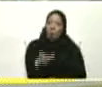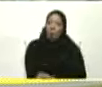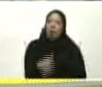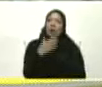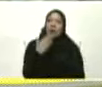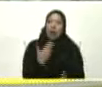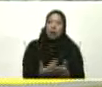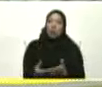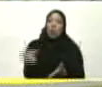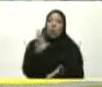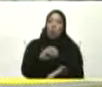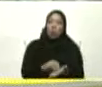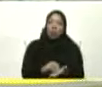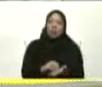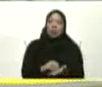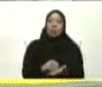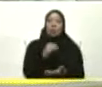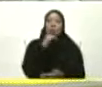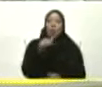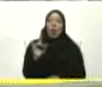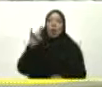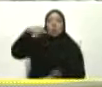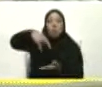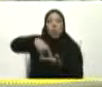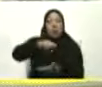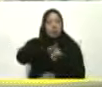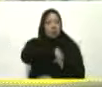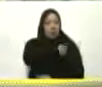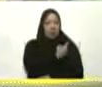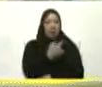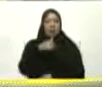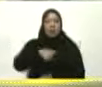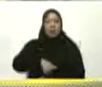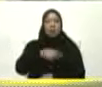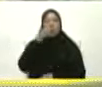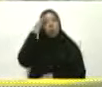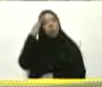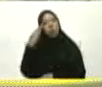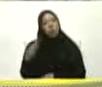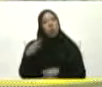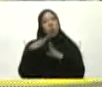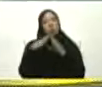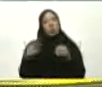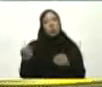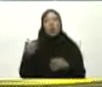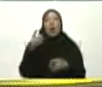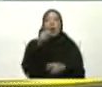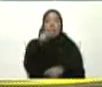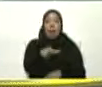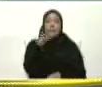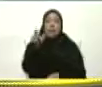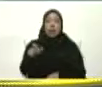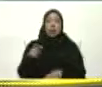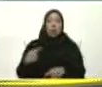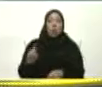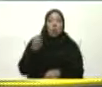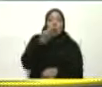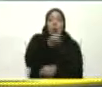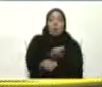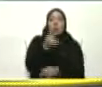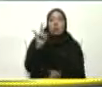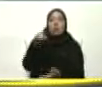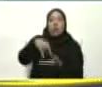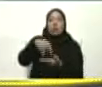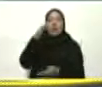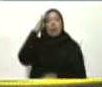Volvemos a la Universidad De Carabobos Un saludo A todos los egresados Egresadas De la Universidad De